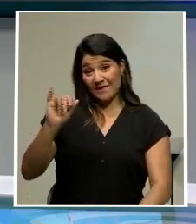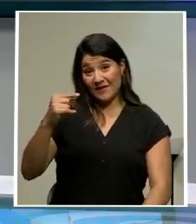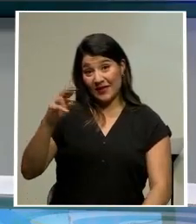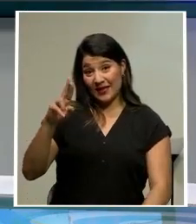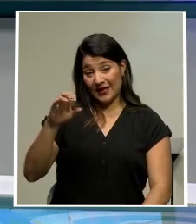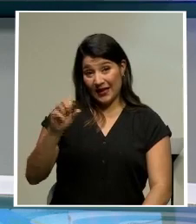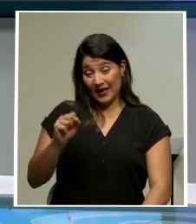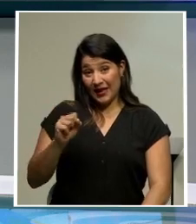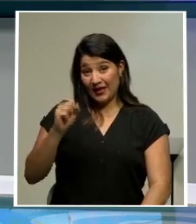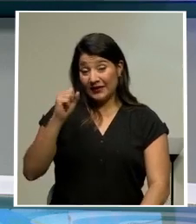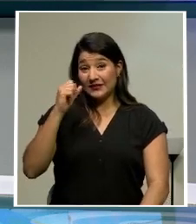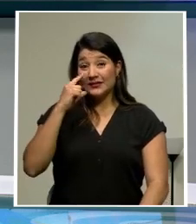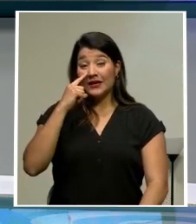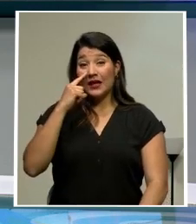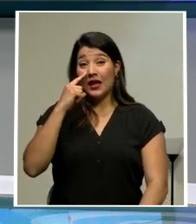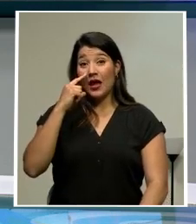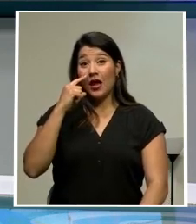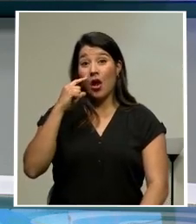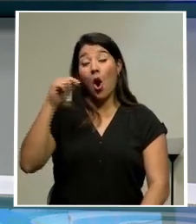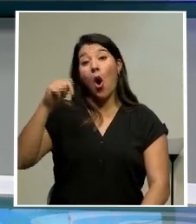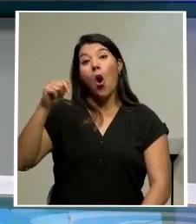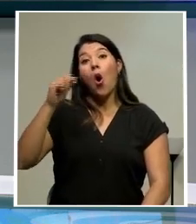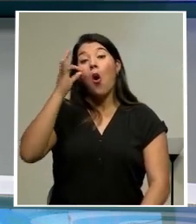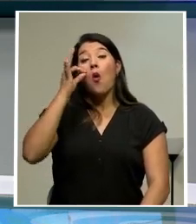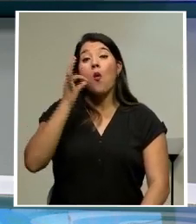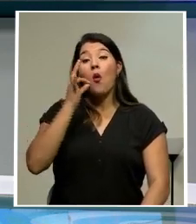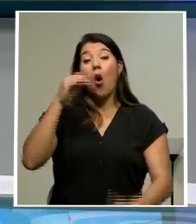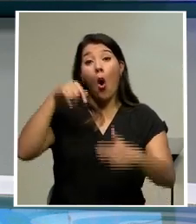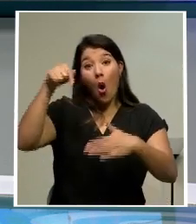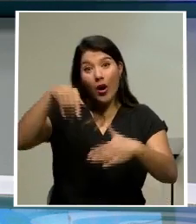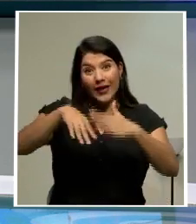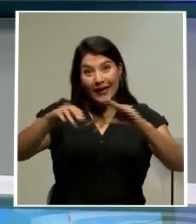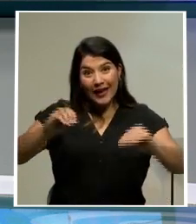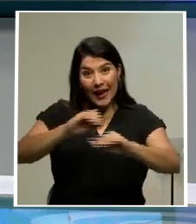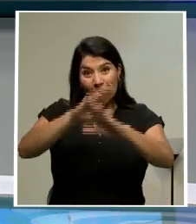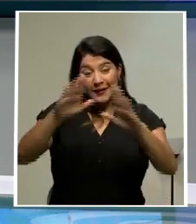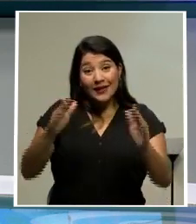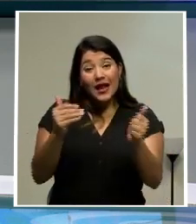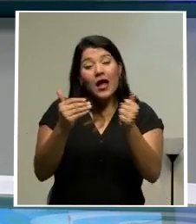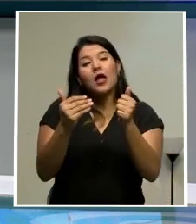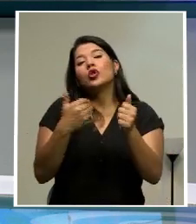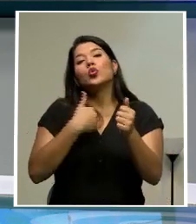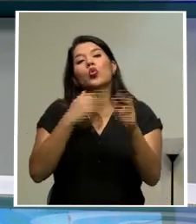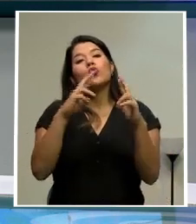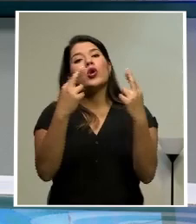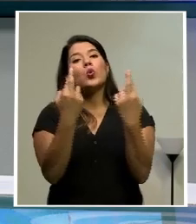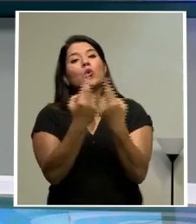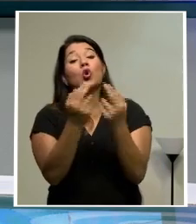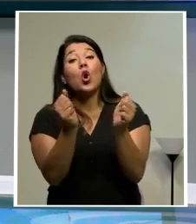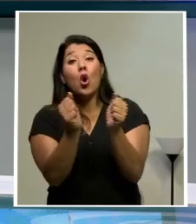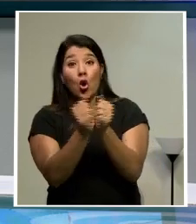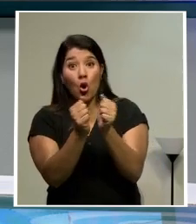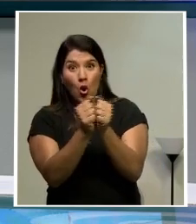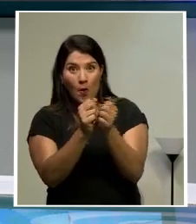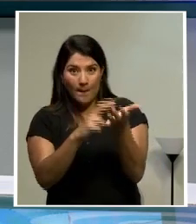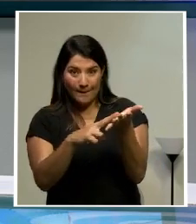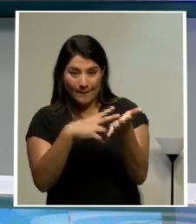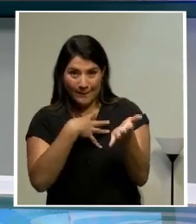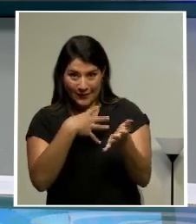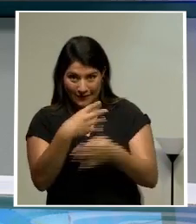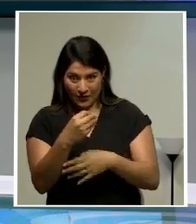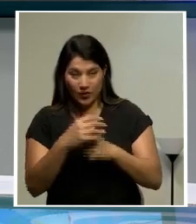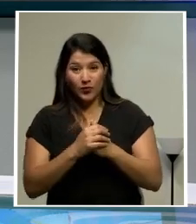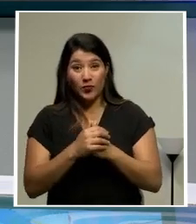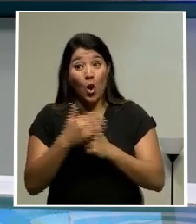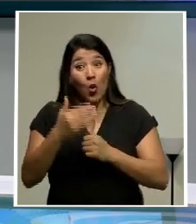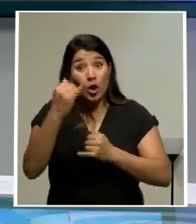con la fracción legislativa de los verdiblancos. buscaban analizar los proyectos en discusión en el Congreso. A la